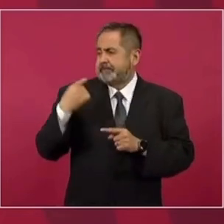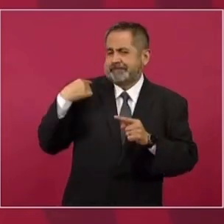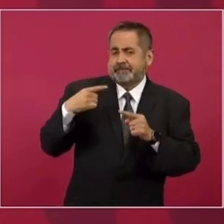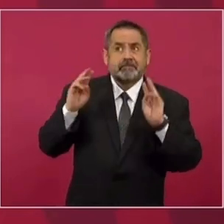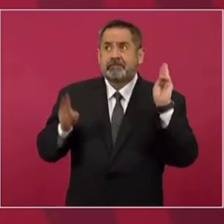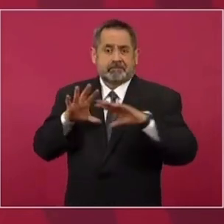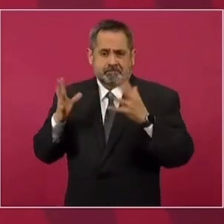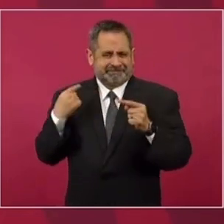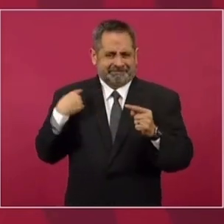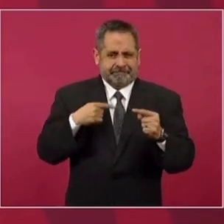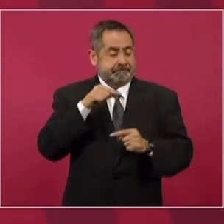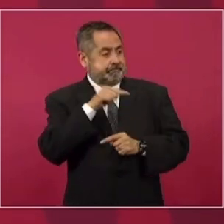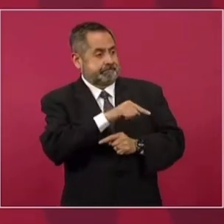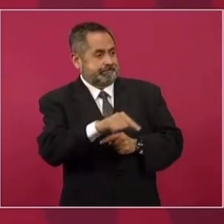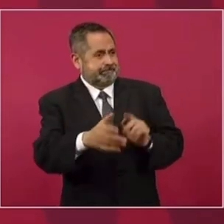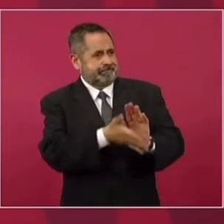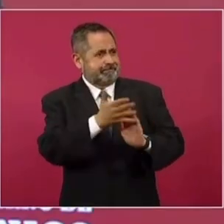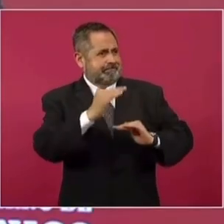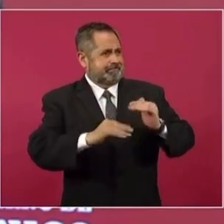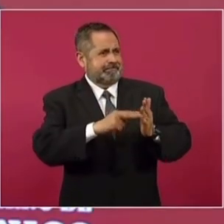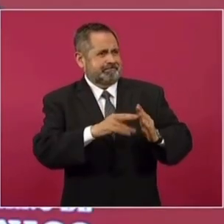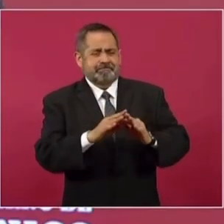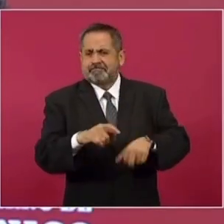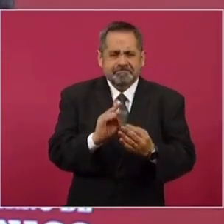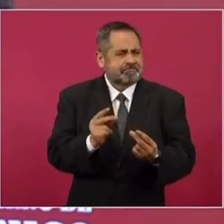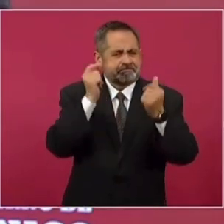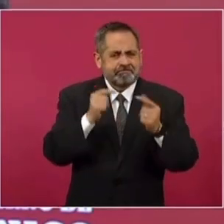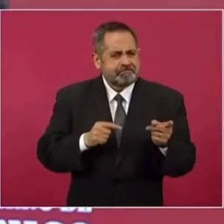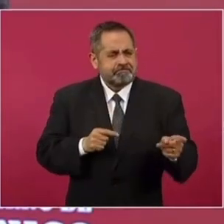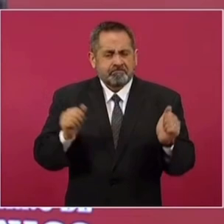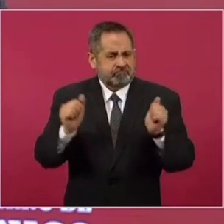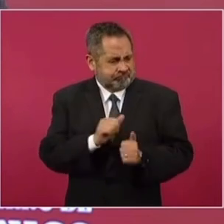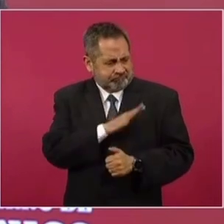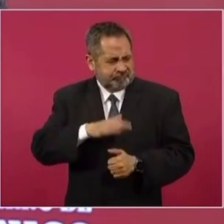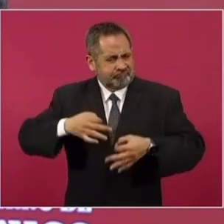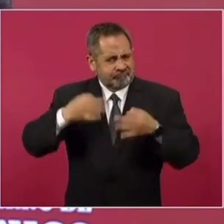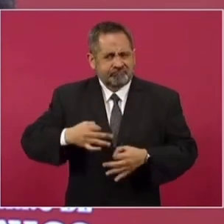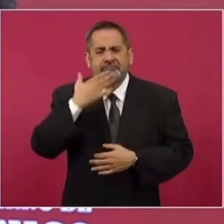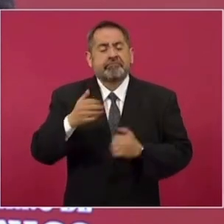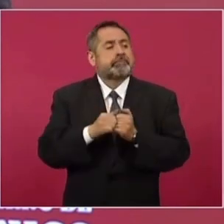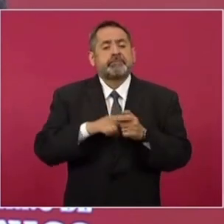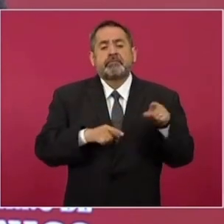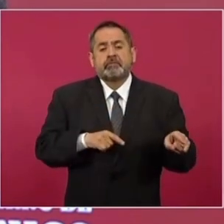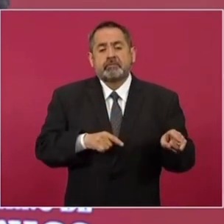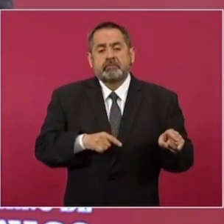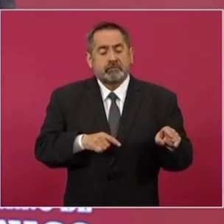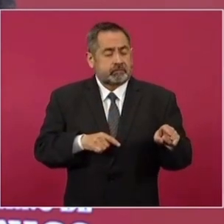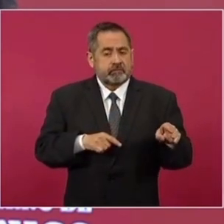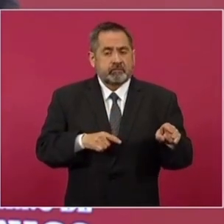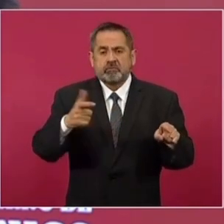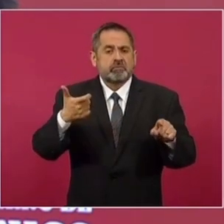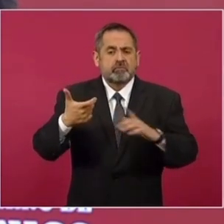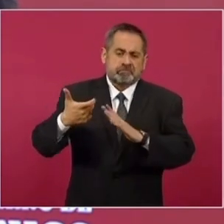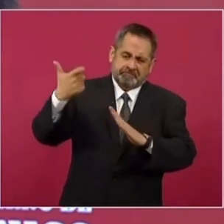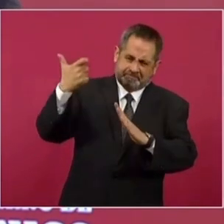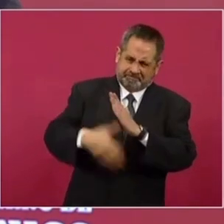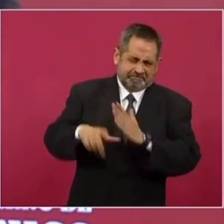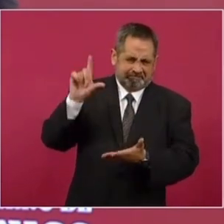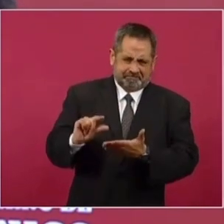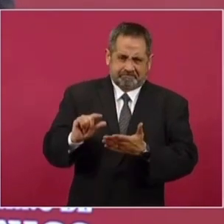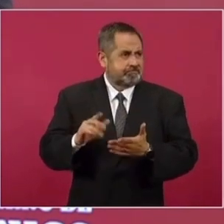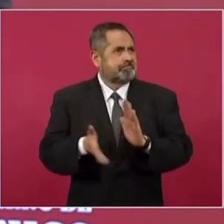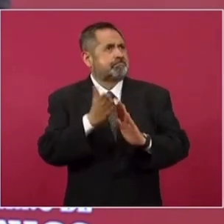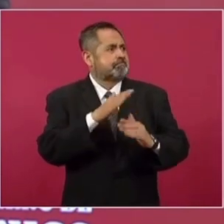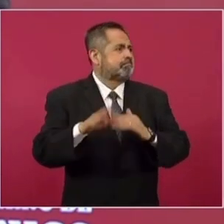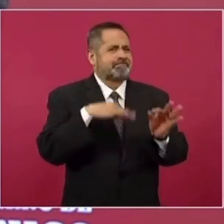tiempos en el mundo, en menos tiempo, de calidad y a un costo muy bajo.